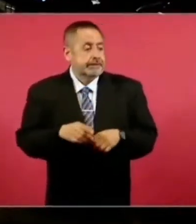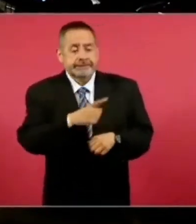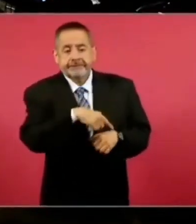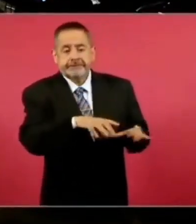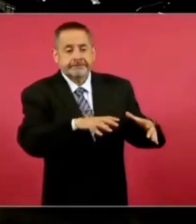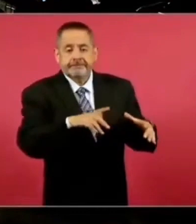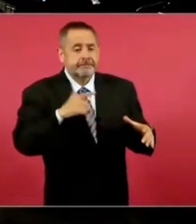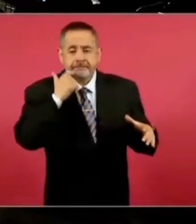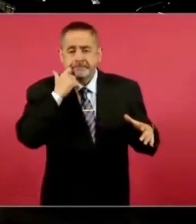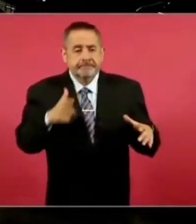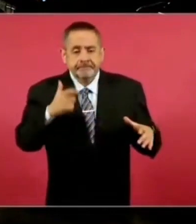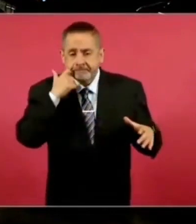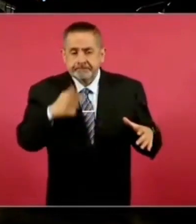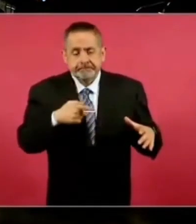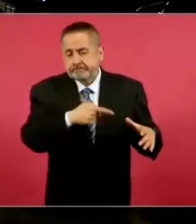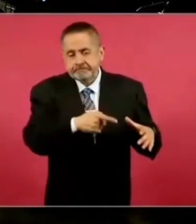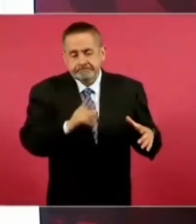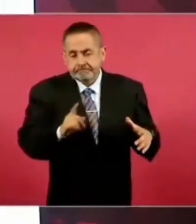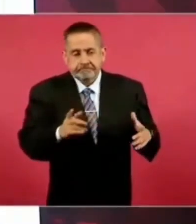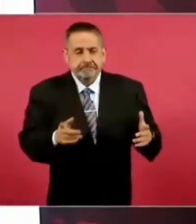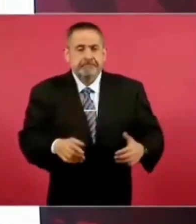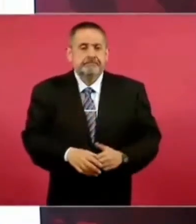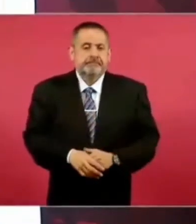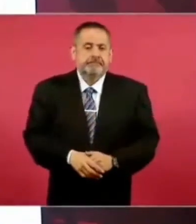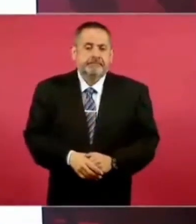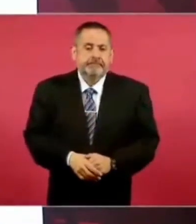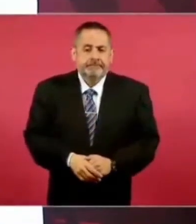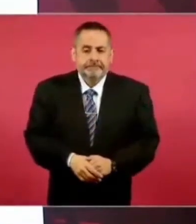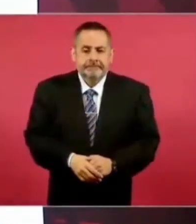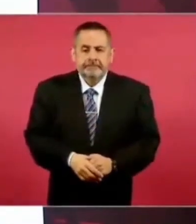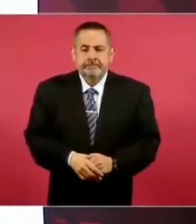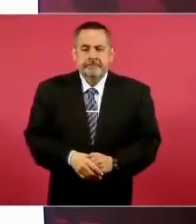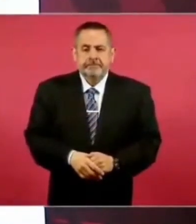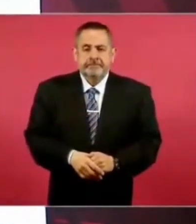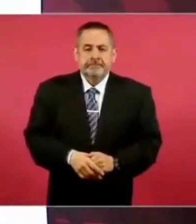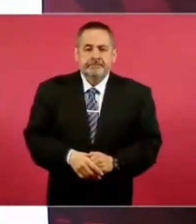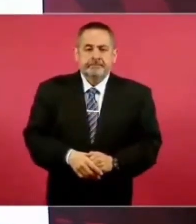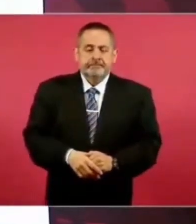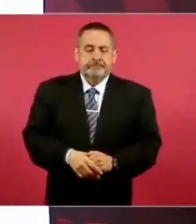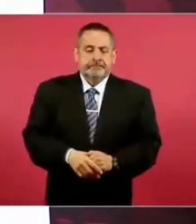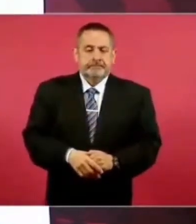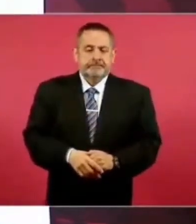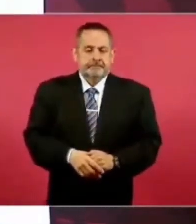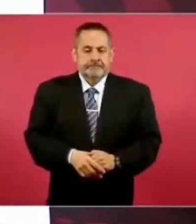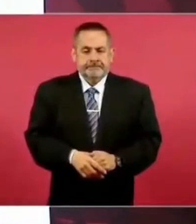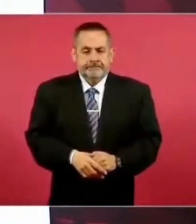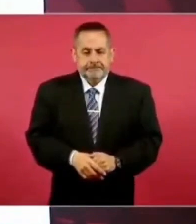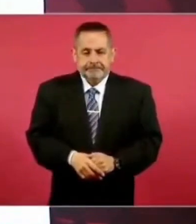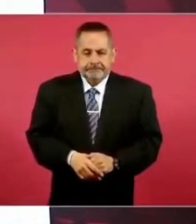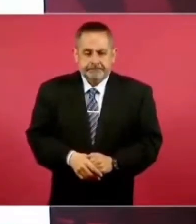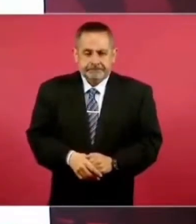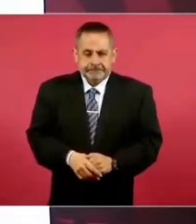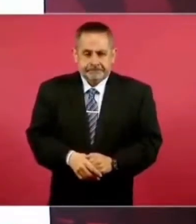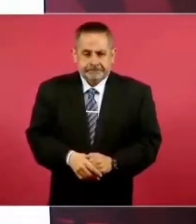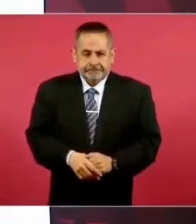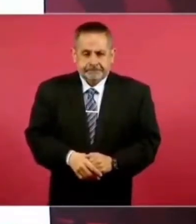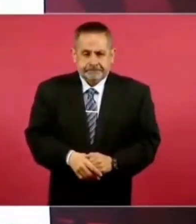leen a